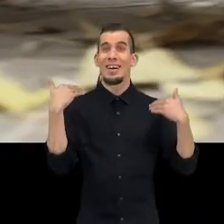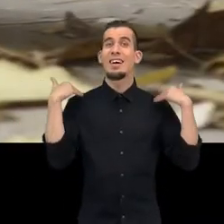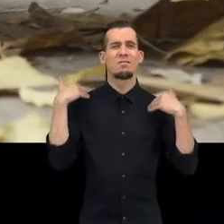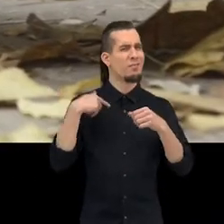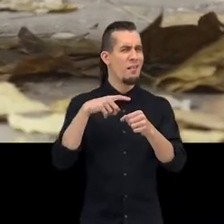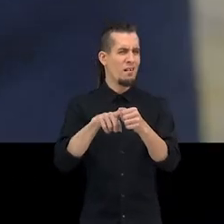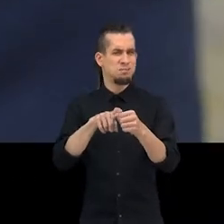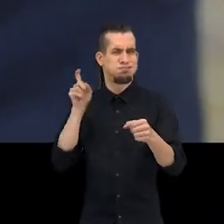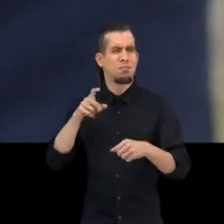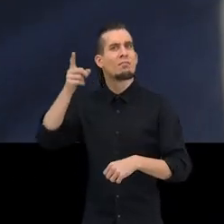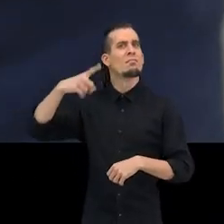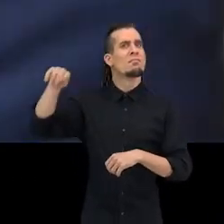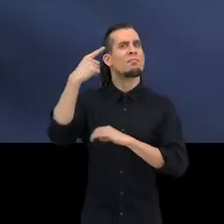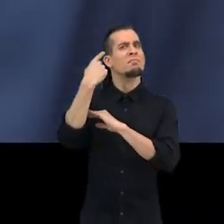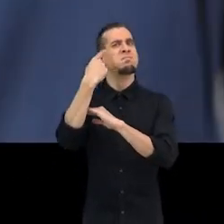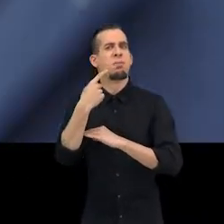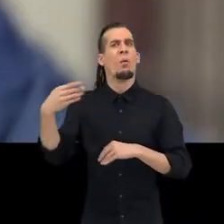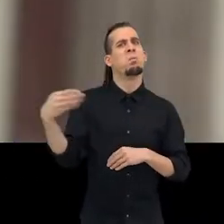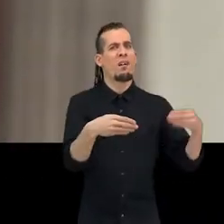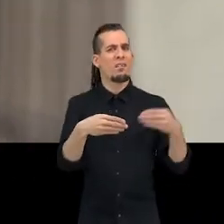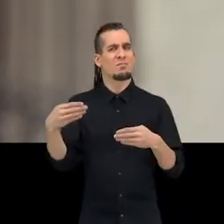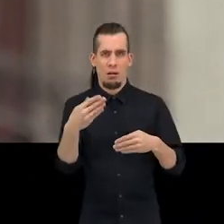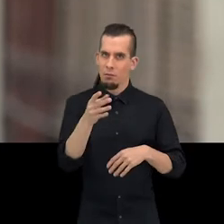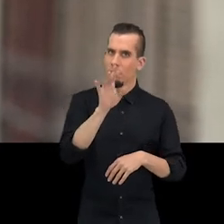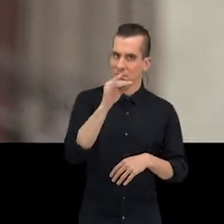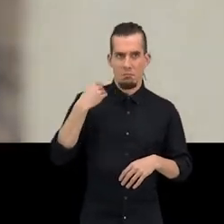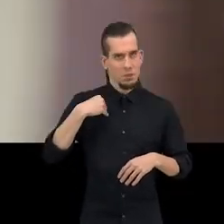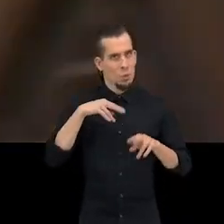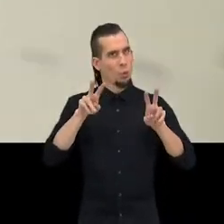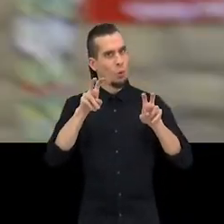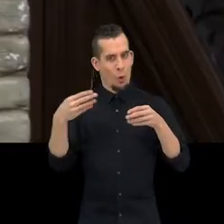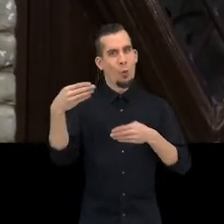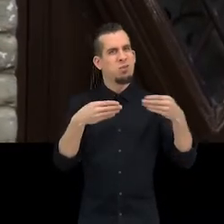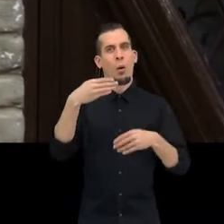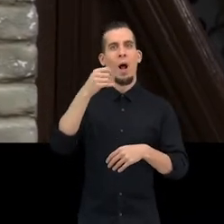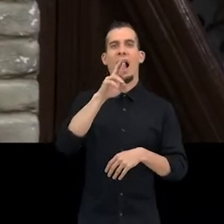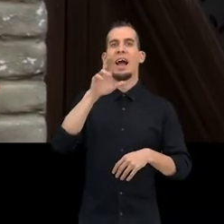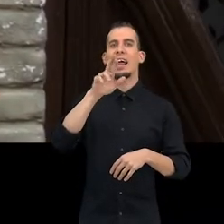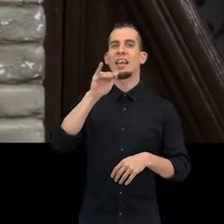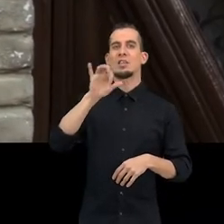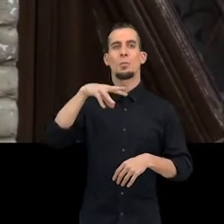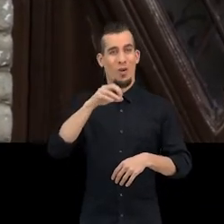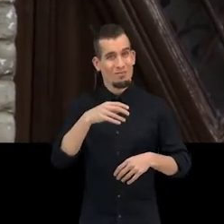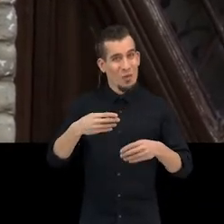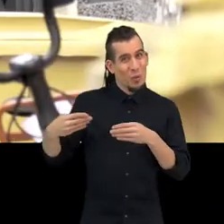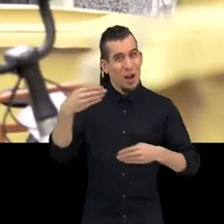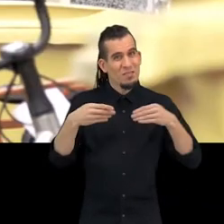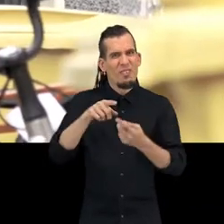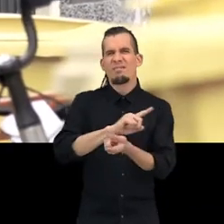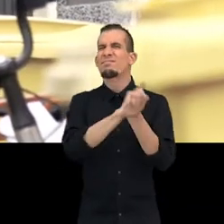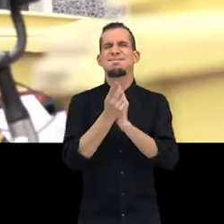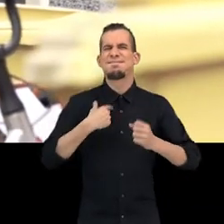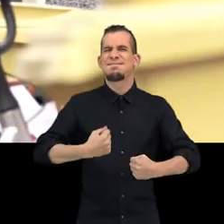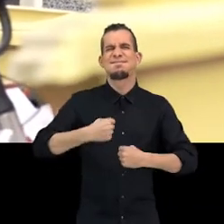¿Sabes una cosa? Que me he borrado el gimnasio Es que me han apuntado a barrerismo Si hombre, esto que es lo último Buah, el